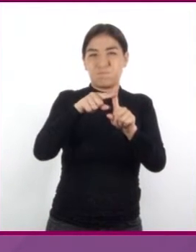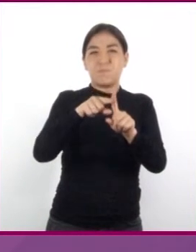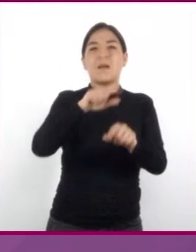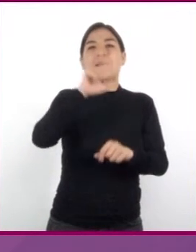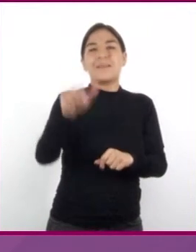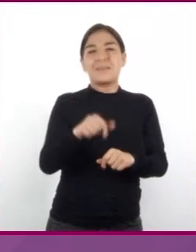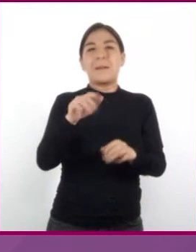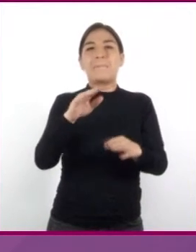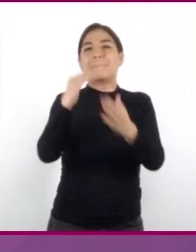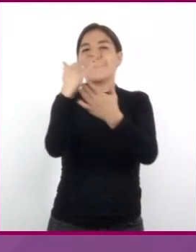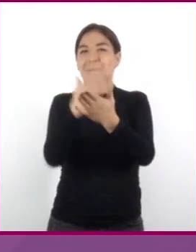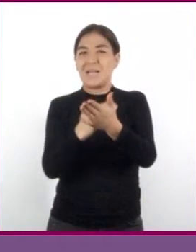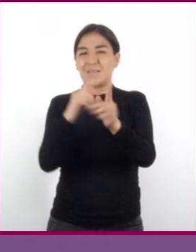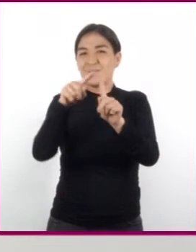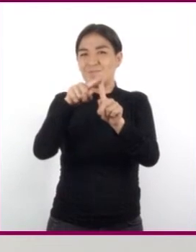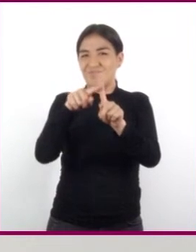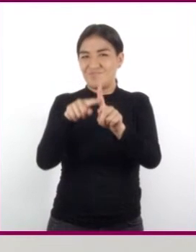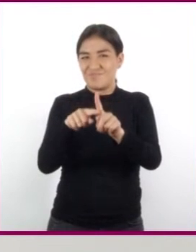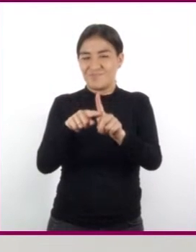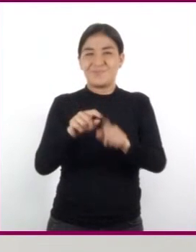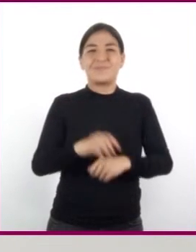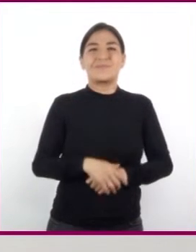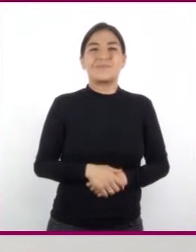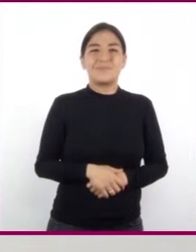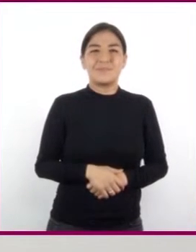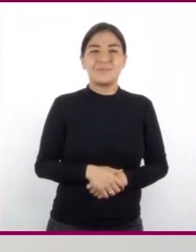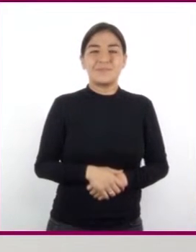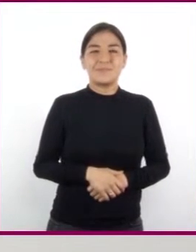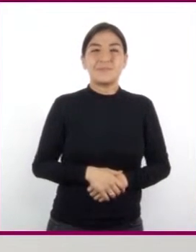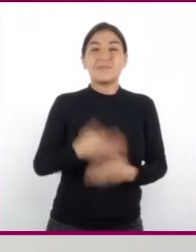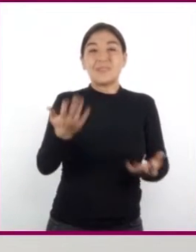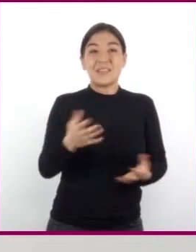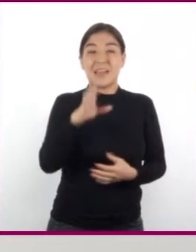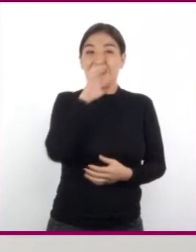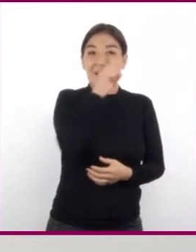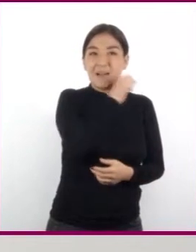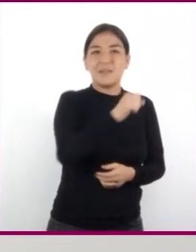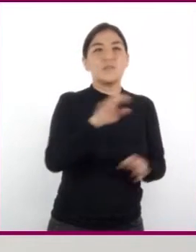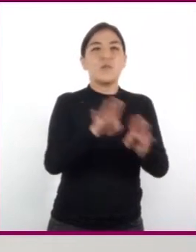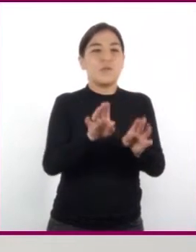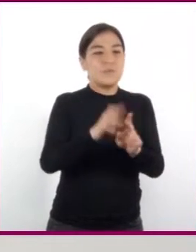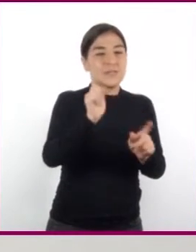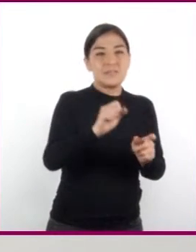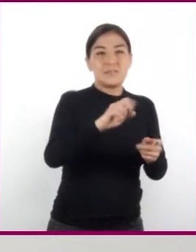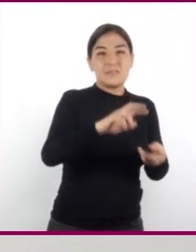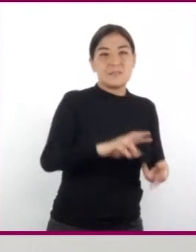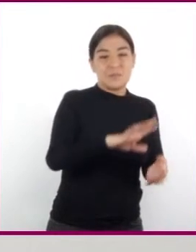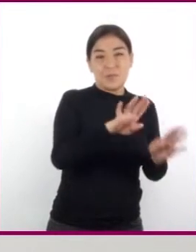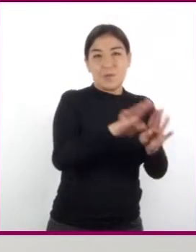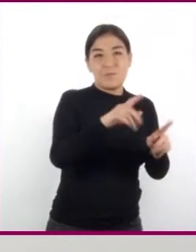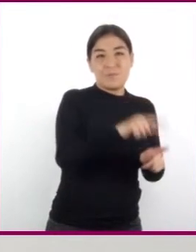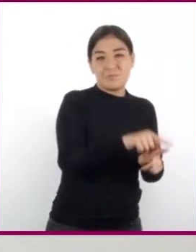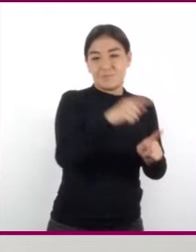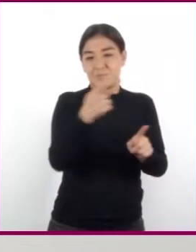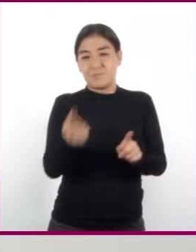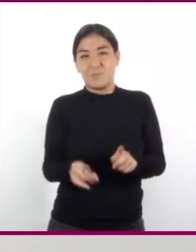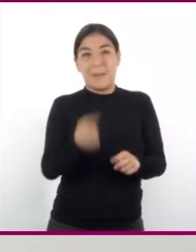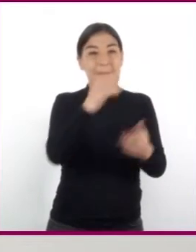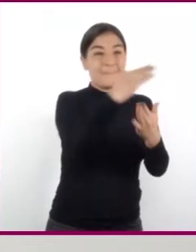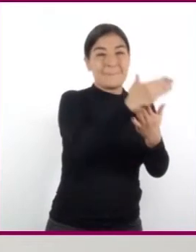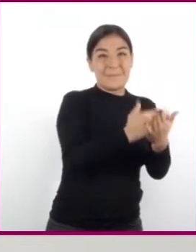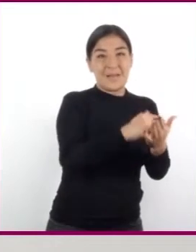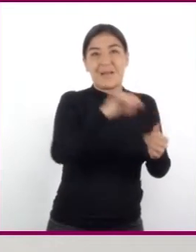que tenía menor temperatura. El calor nunca se transfiere del cuerpo de menor temperatura